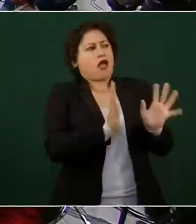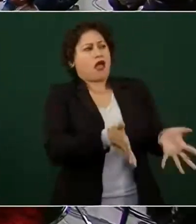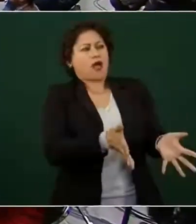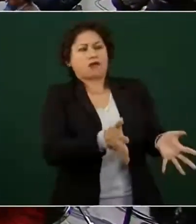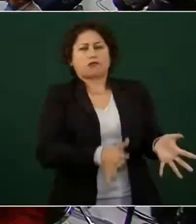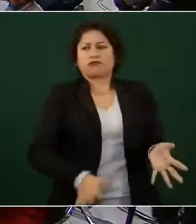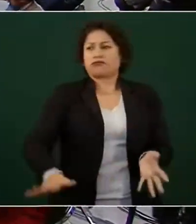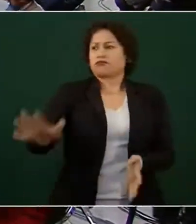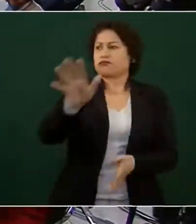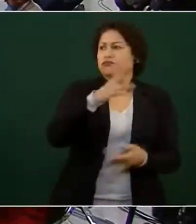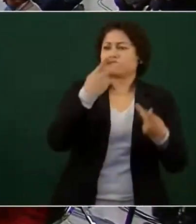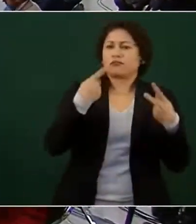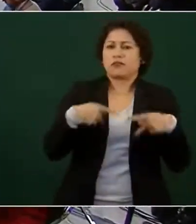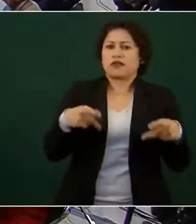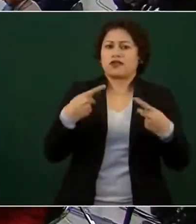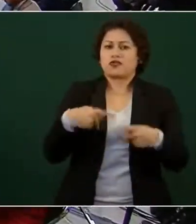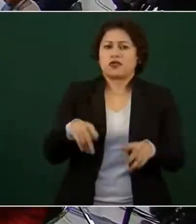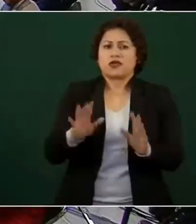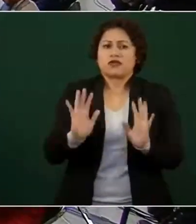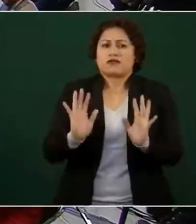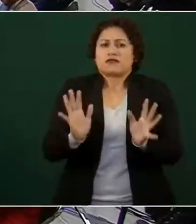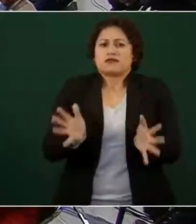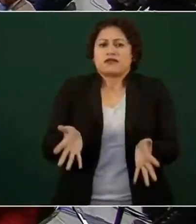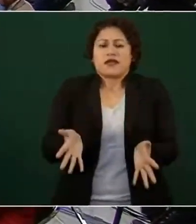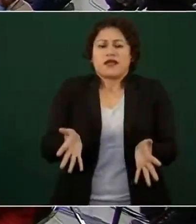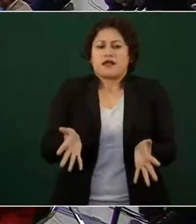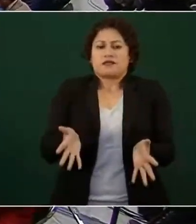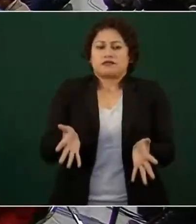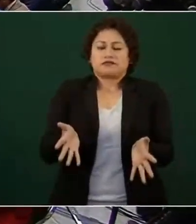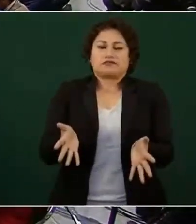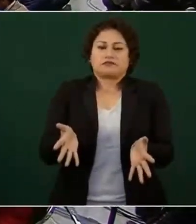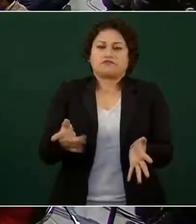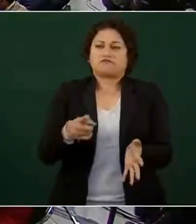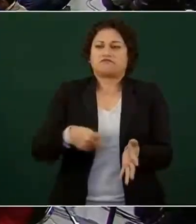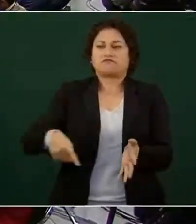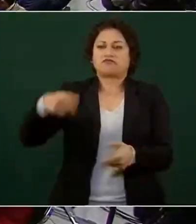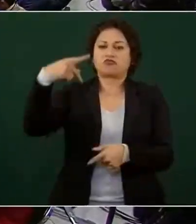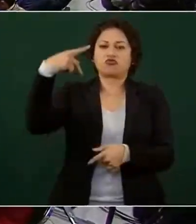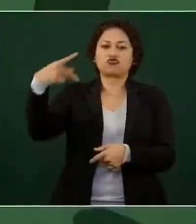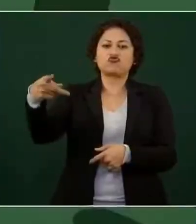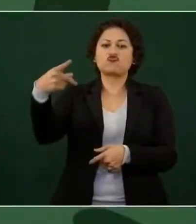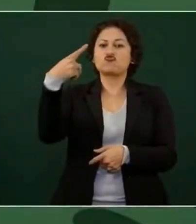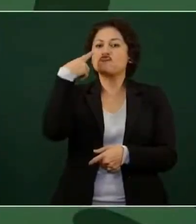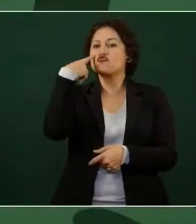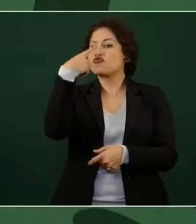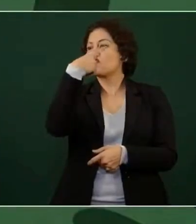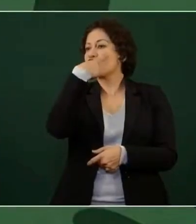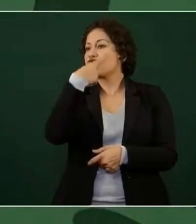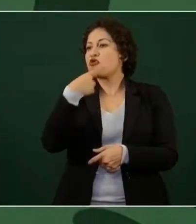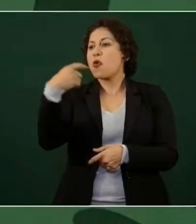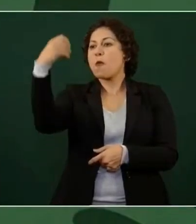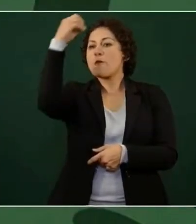gente juzgó, ya el pueblo juzgó.